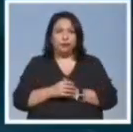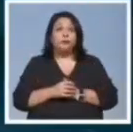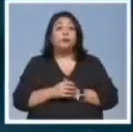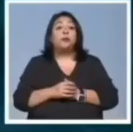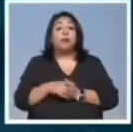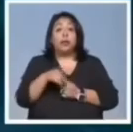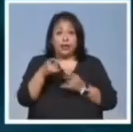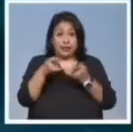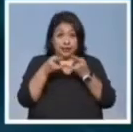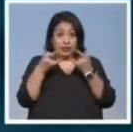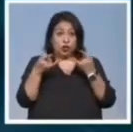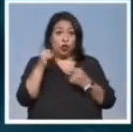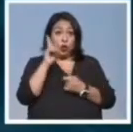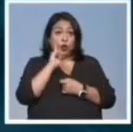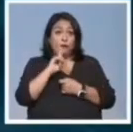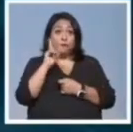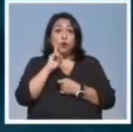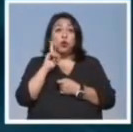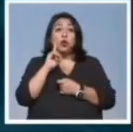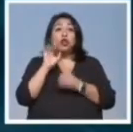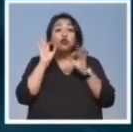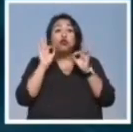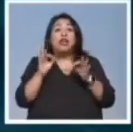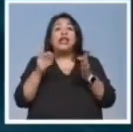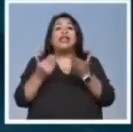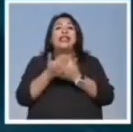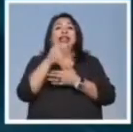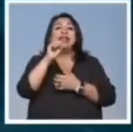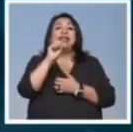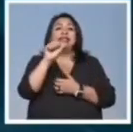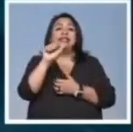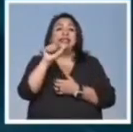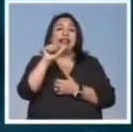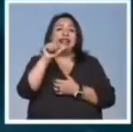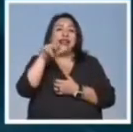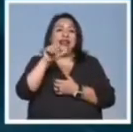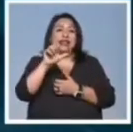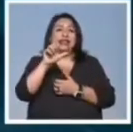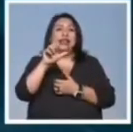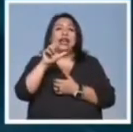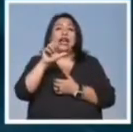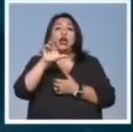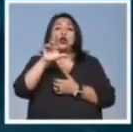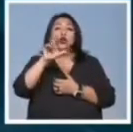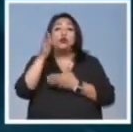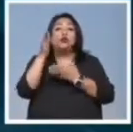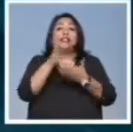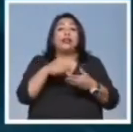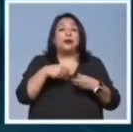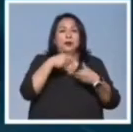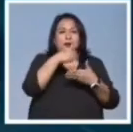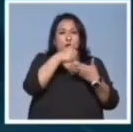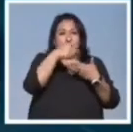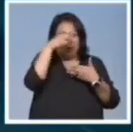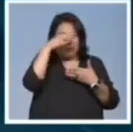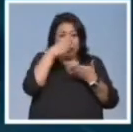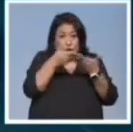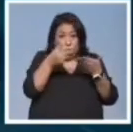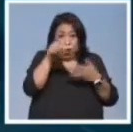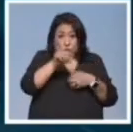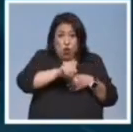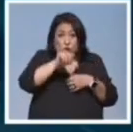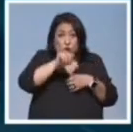Es la historia de una mujer originaria de Salina Cruz que llegó a vivir en la Ciudad de México y que en el presente